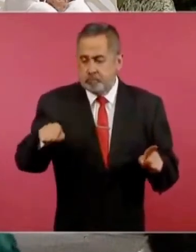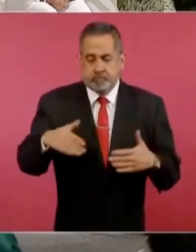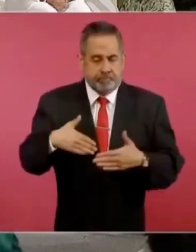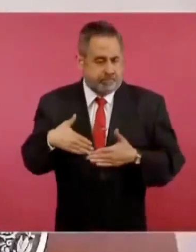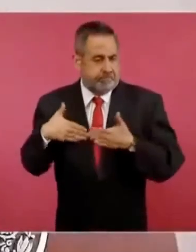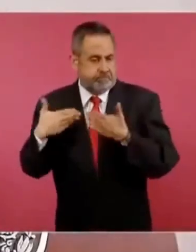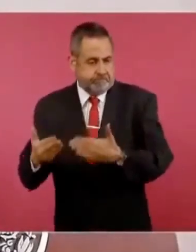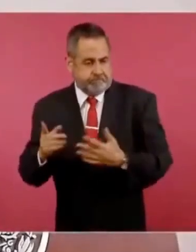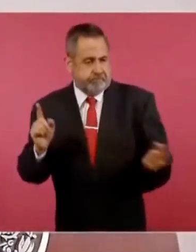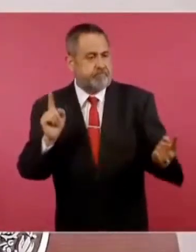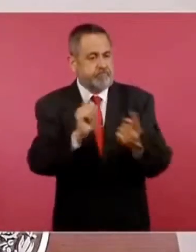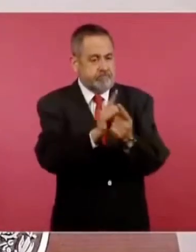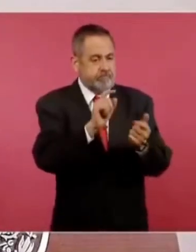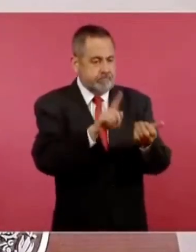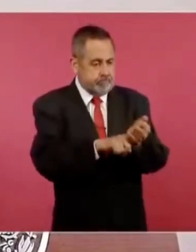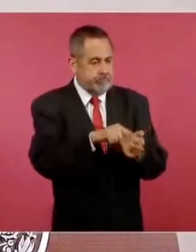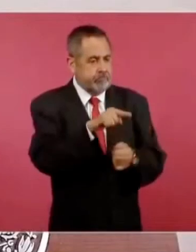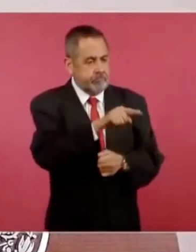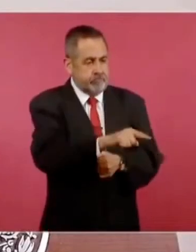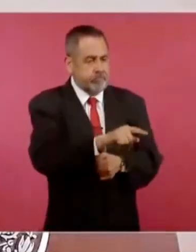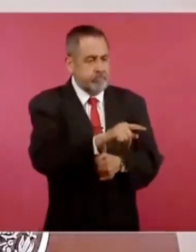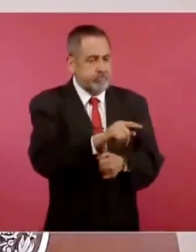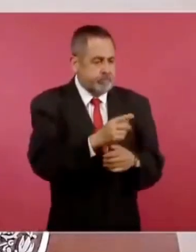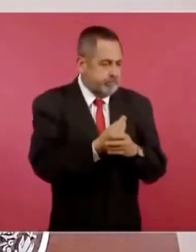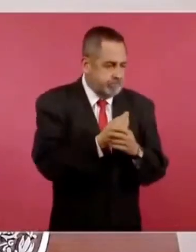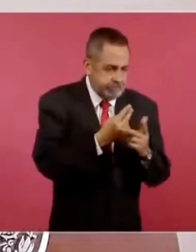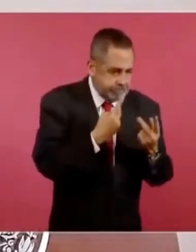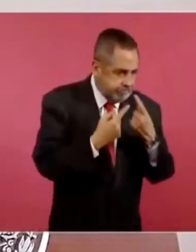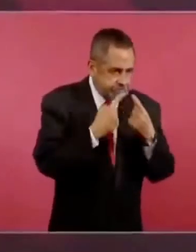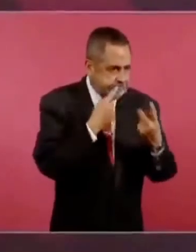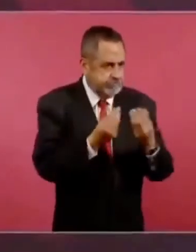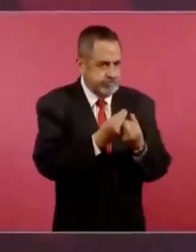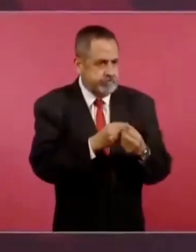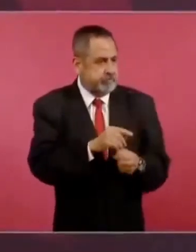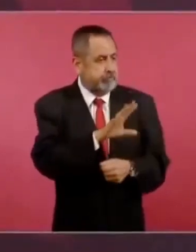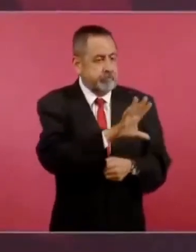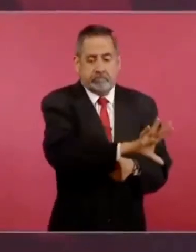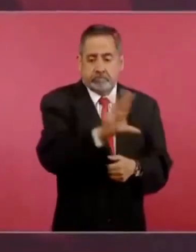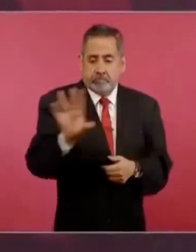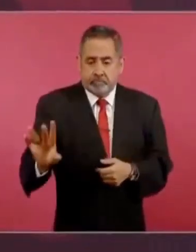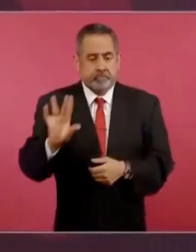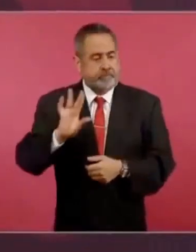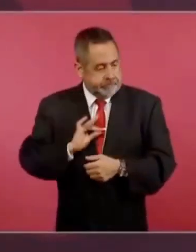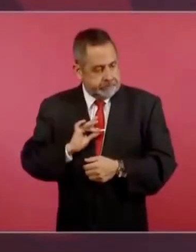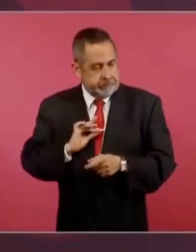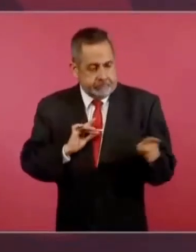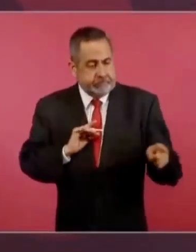por conducto de él, manténgame informado